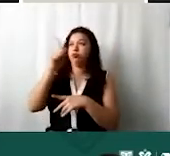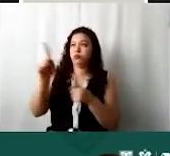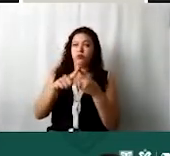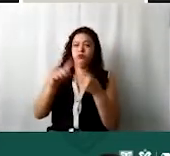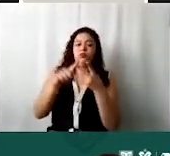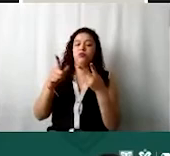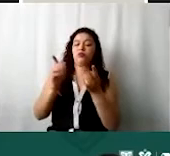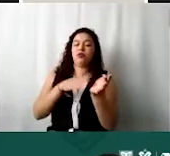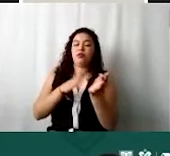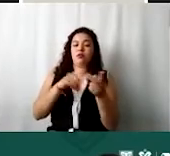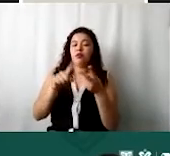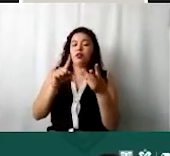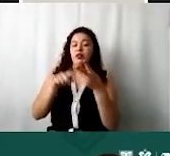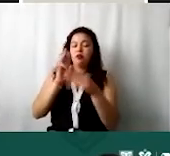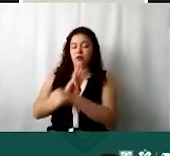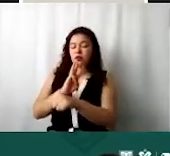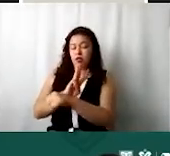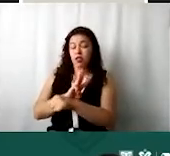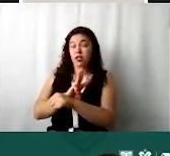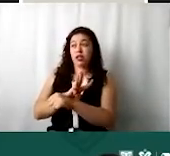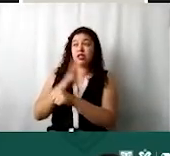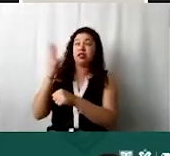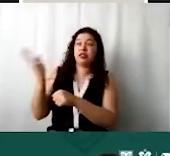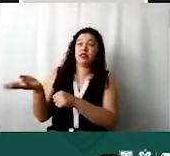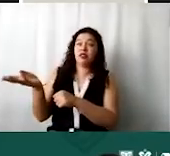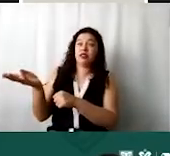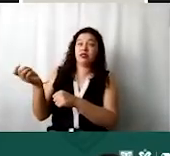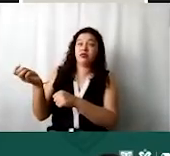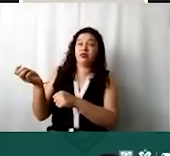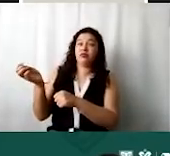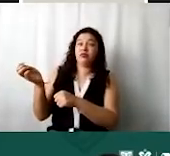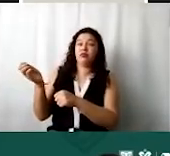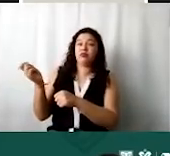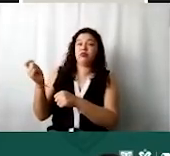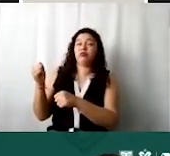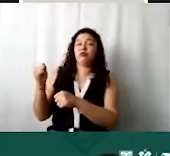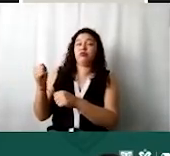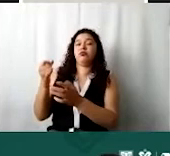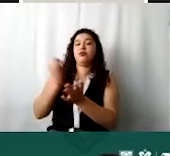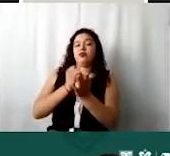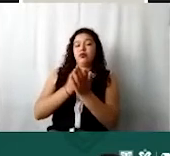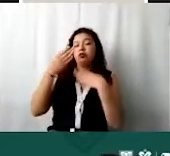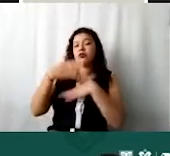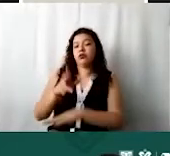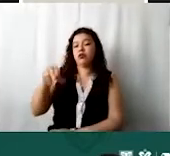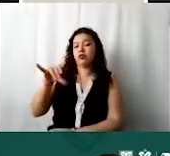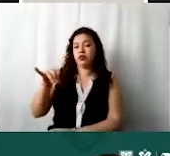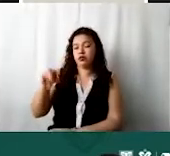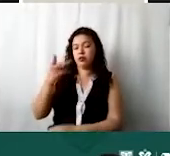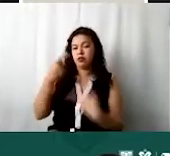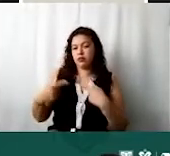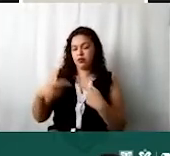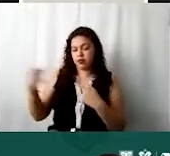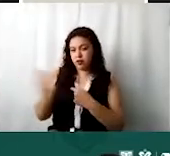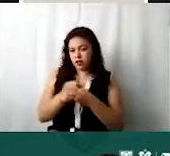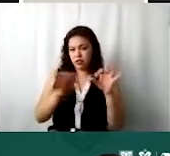papelería, de vigilancia. Por ejemplo, aquí hablamos del impuesto sobre nómina del recurso humano que vas a asignar a este